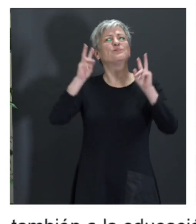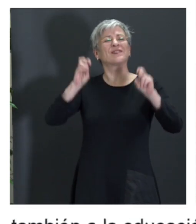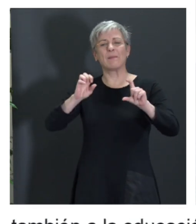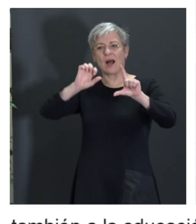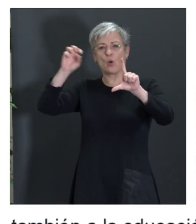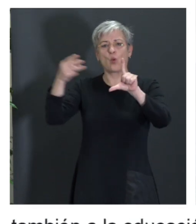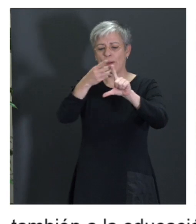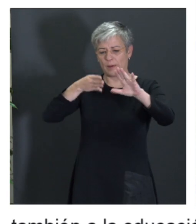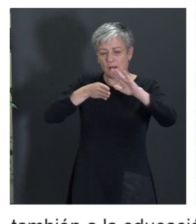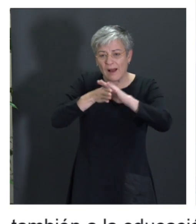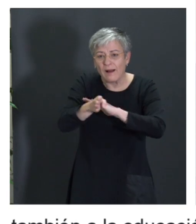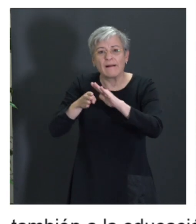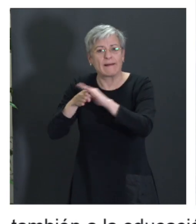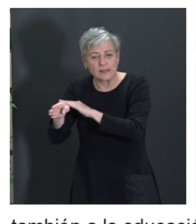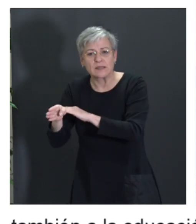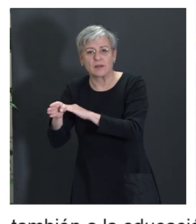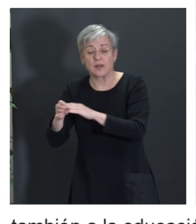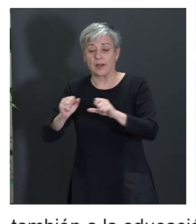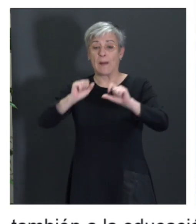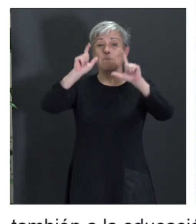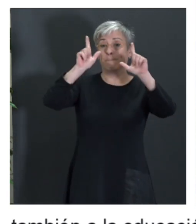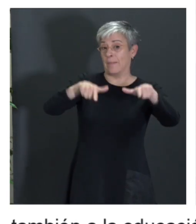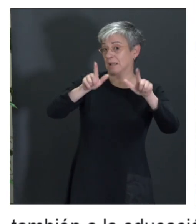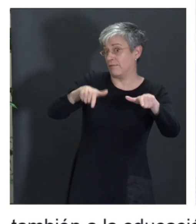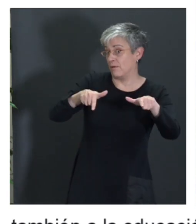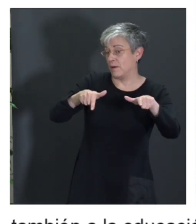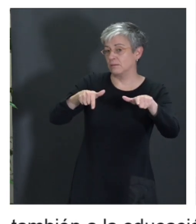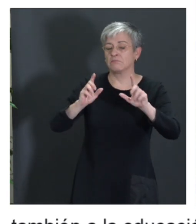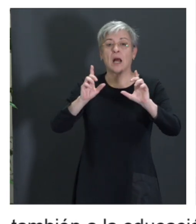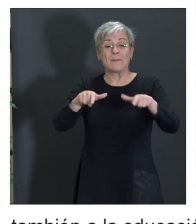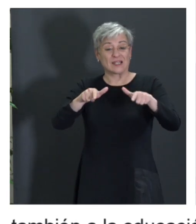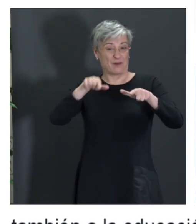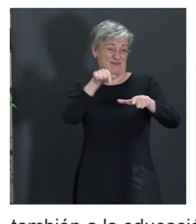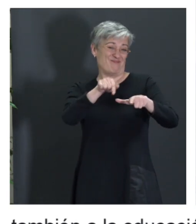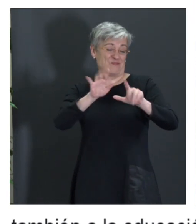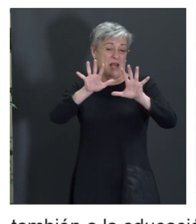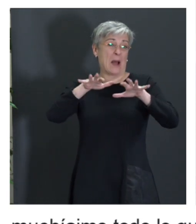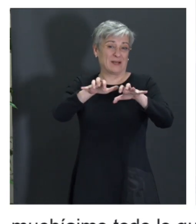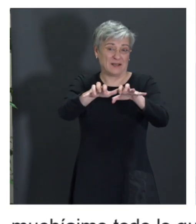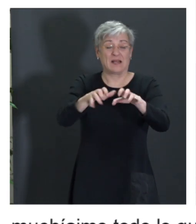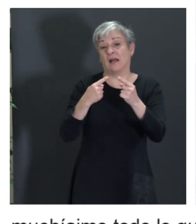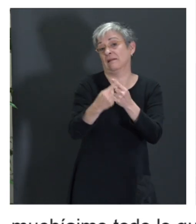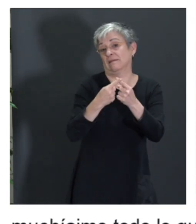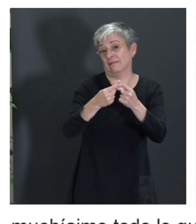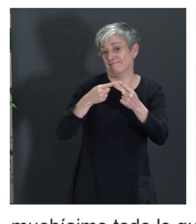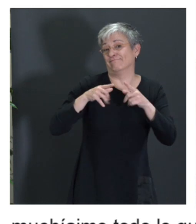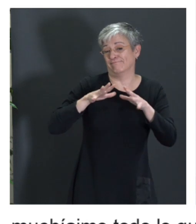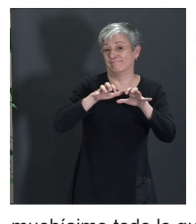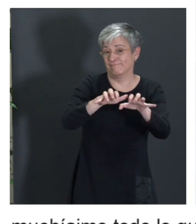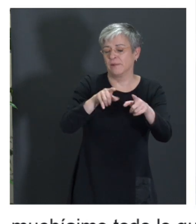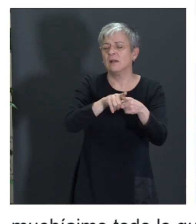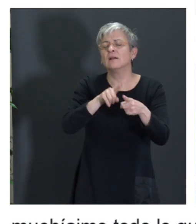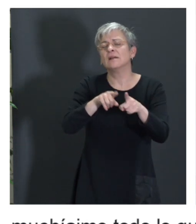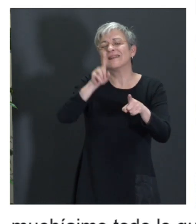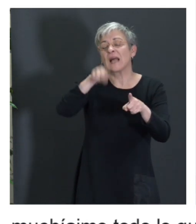accesibilidad, como decía Brayson antes, pues, tanto de las plataformas, ¿no? Que hay plataformas de aprendizaje, las de e-learning, como también los propios